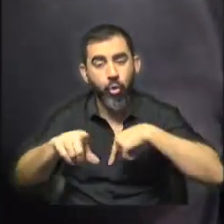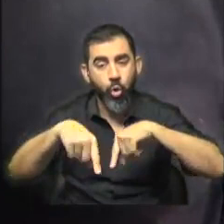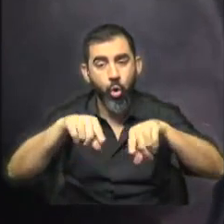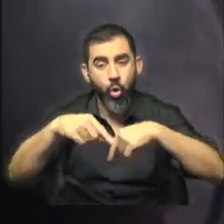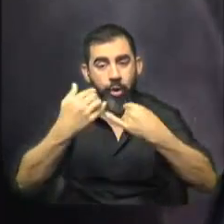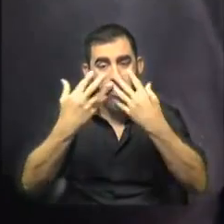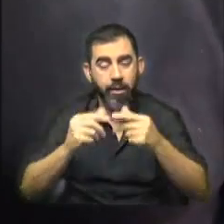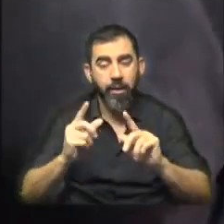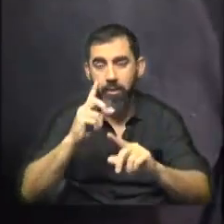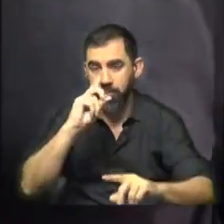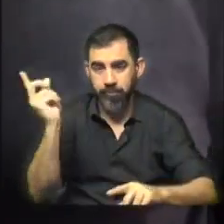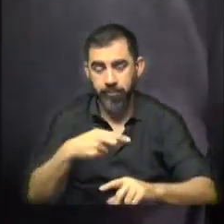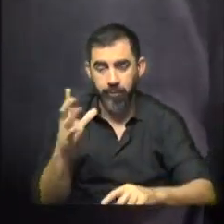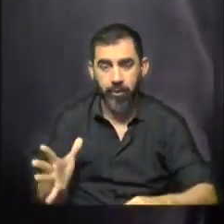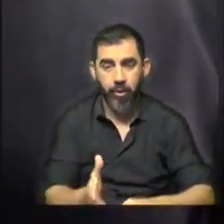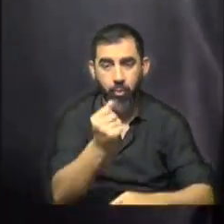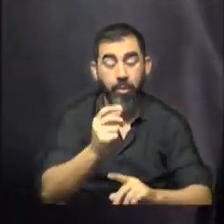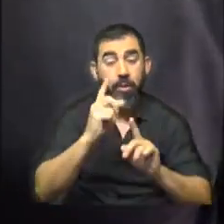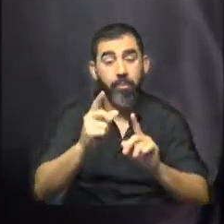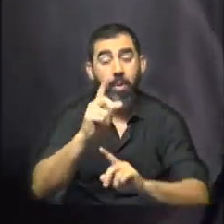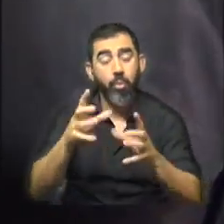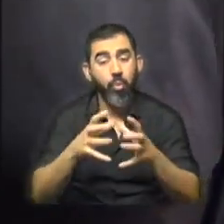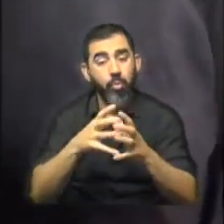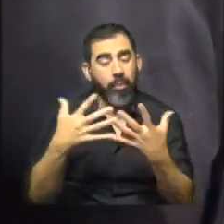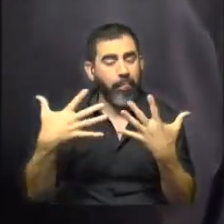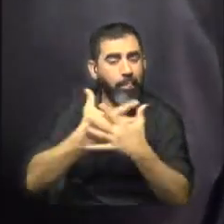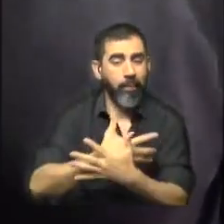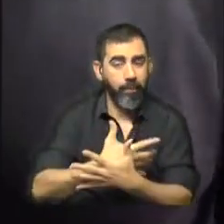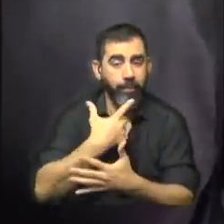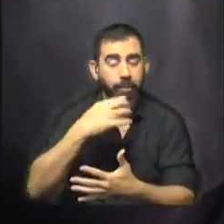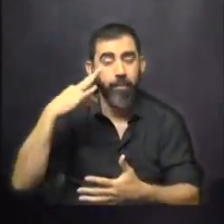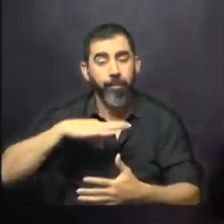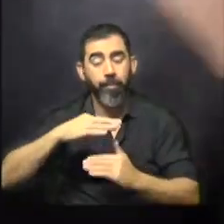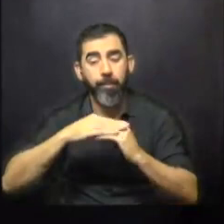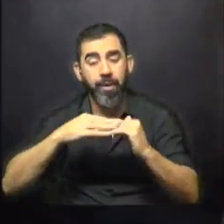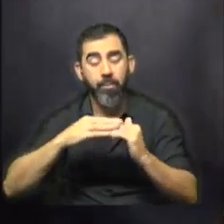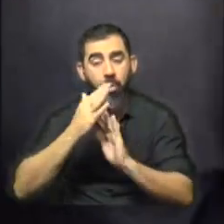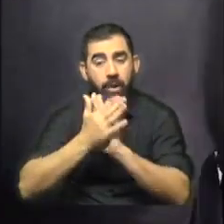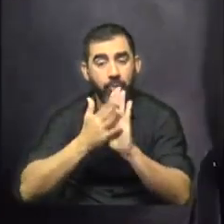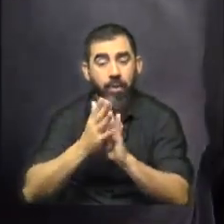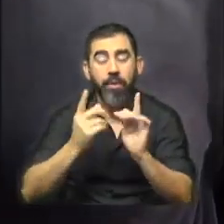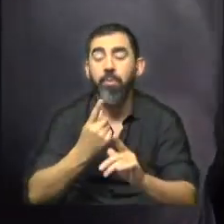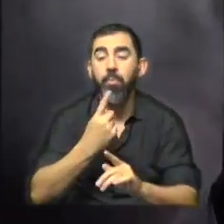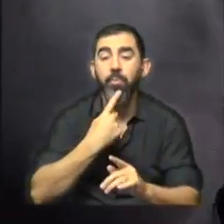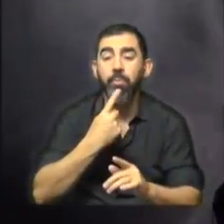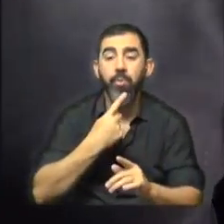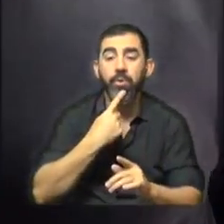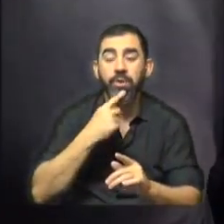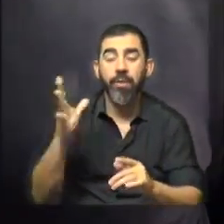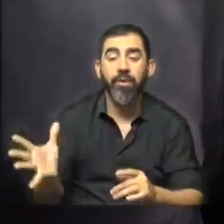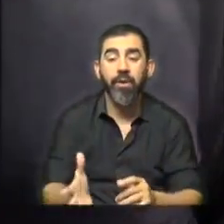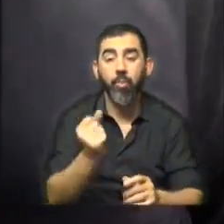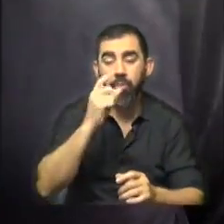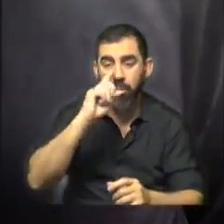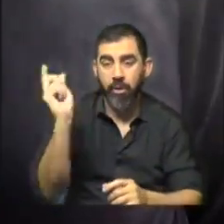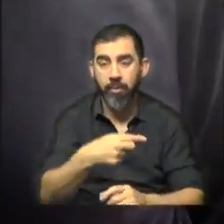una aceleración y también para los sectores que han quedado más rezagados, para el salario mínimo nacional, tiene que haber una política de una recuperación más